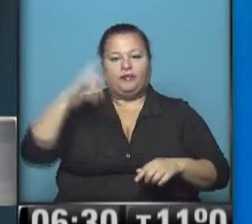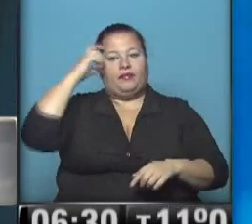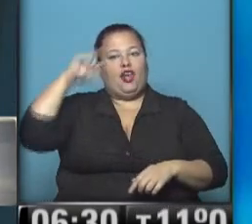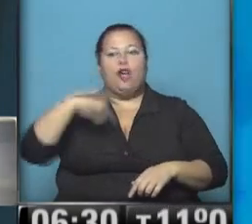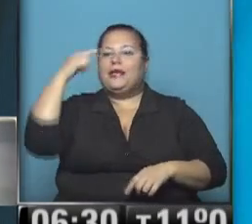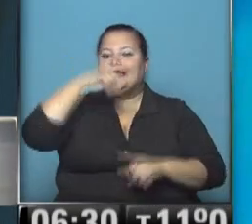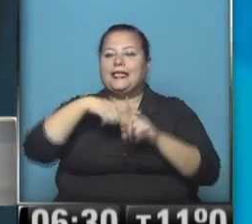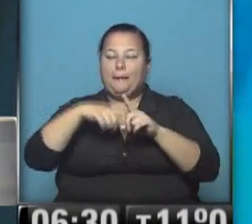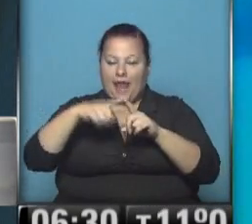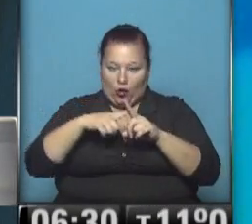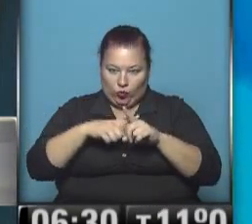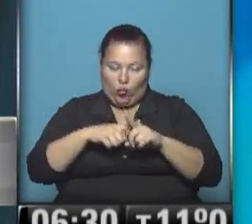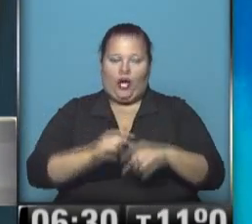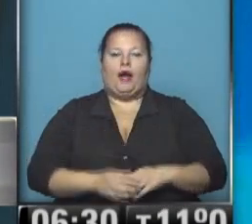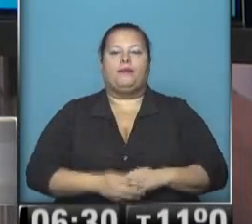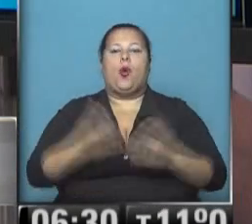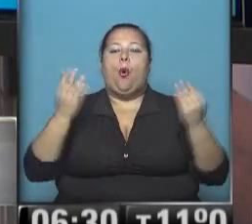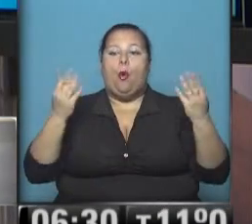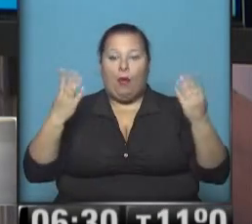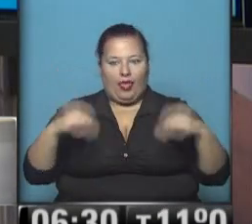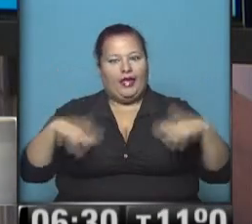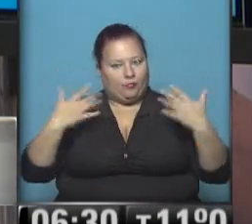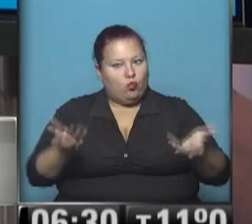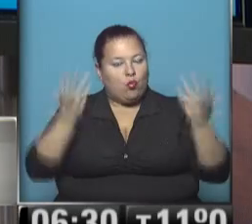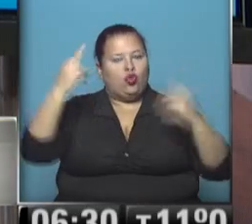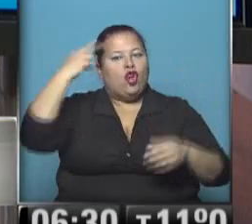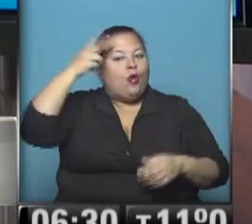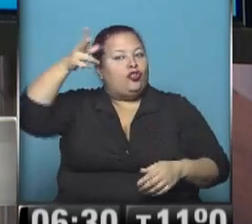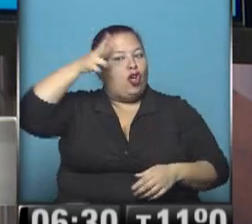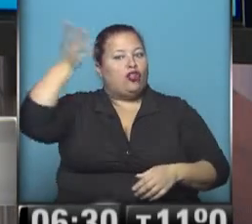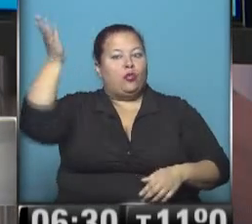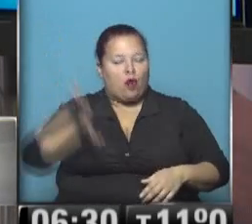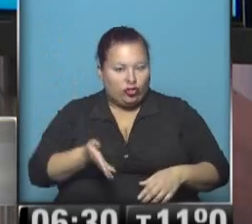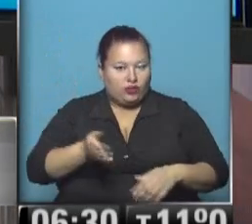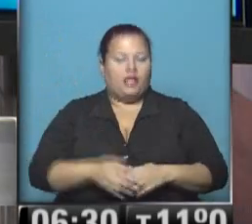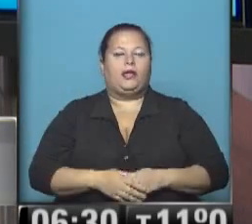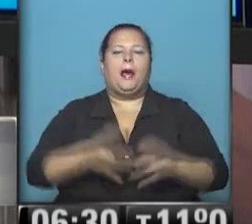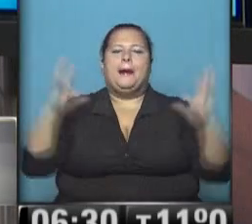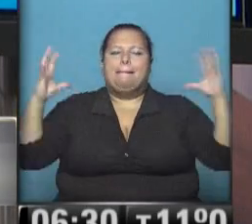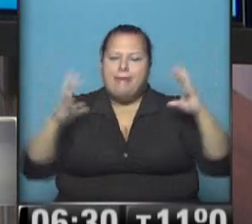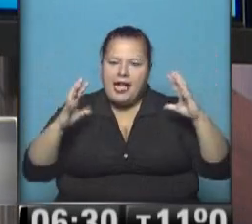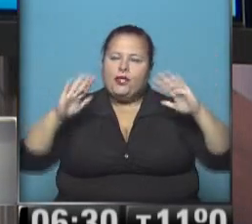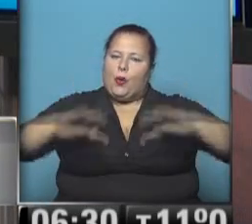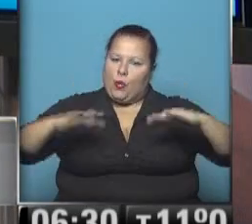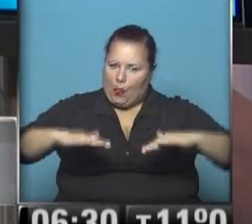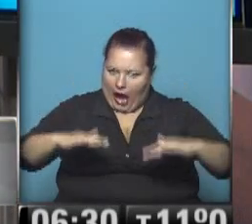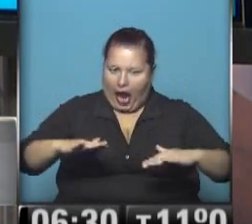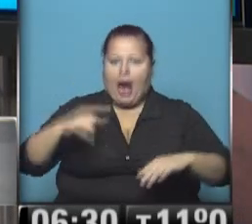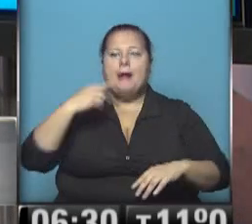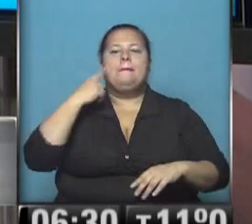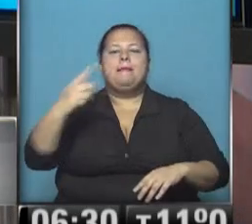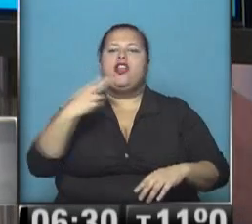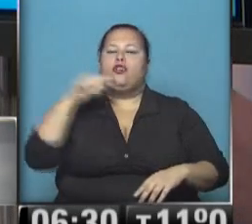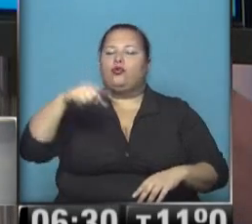grados 7 décimos la temperatura, la humedad bastante elevada, 98% la presión es bastante baja, 1011